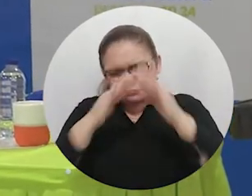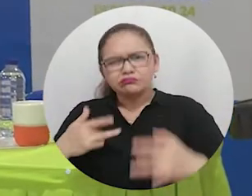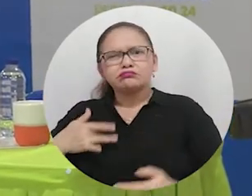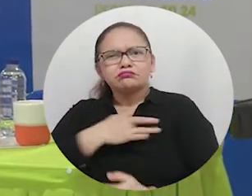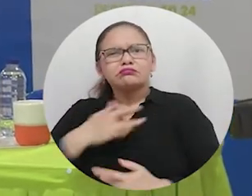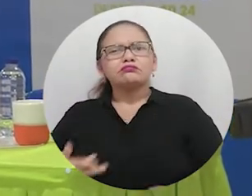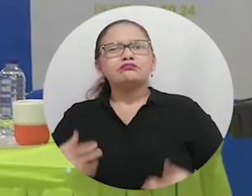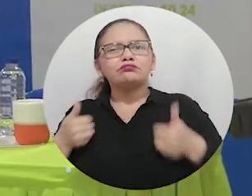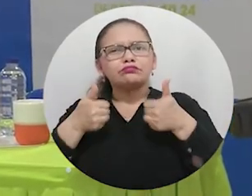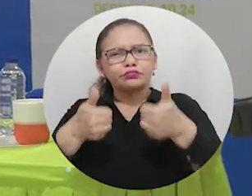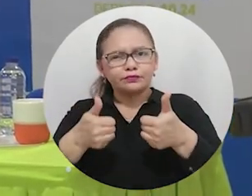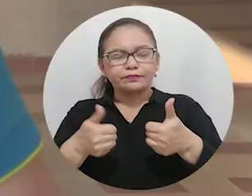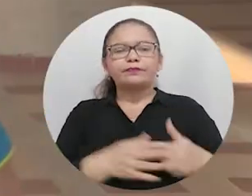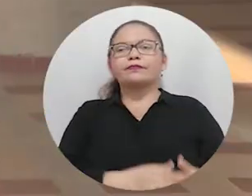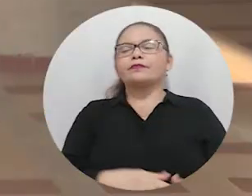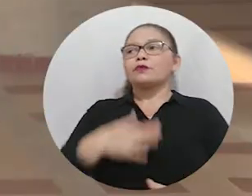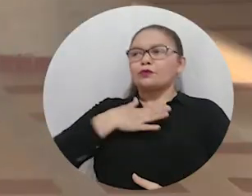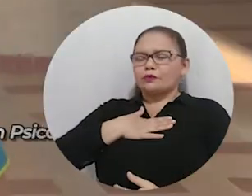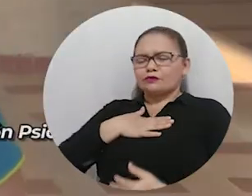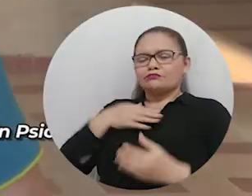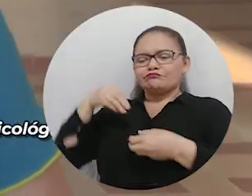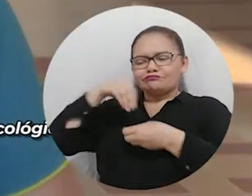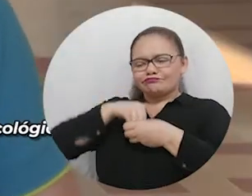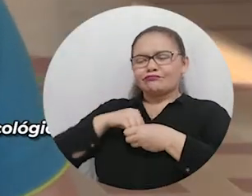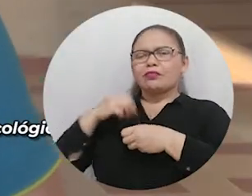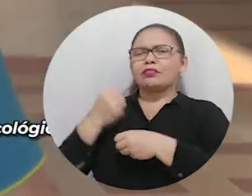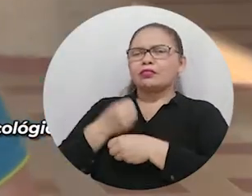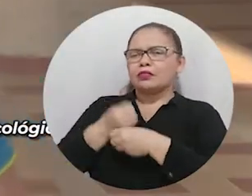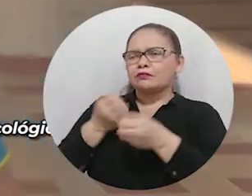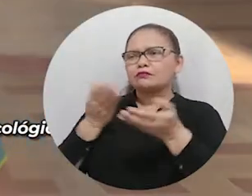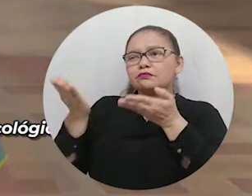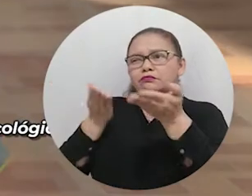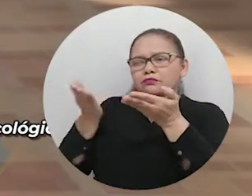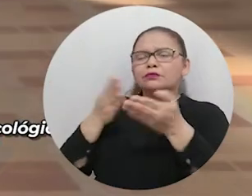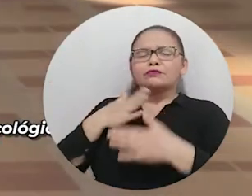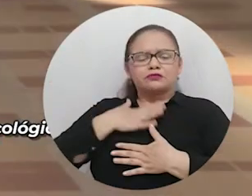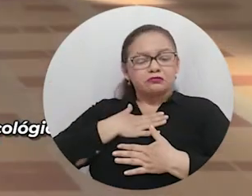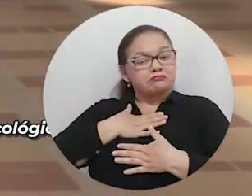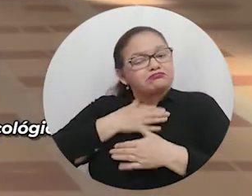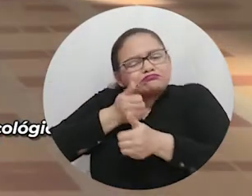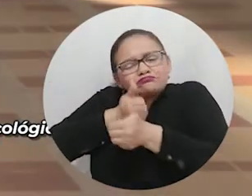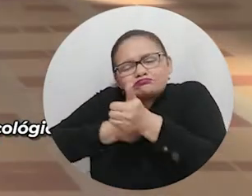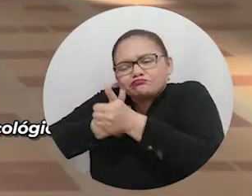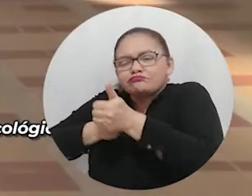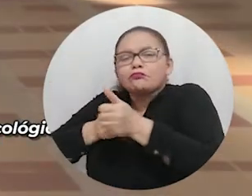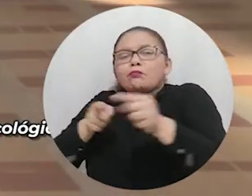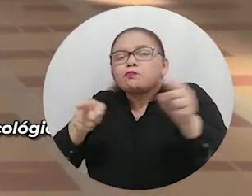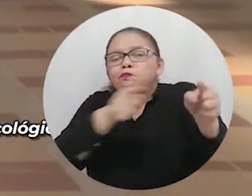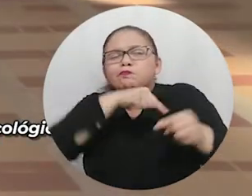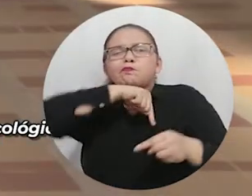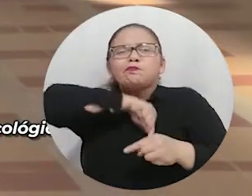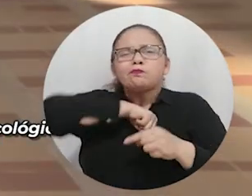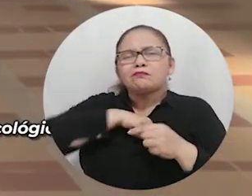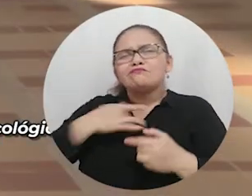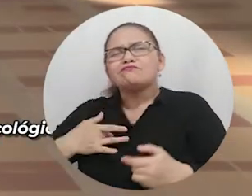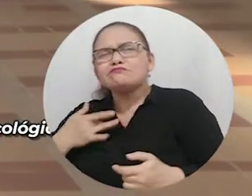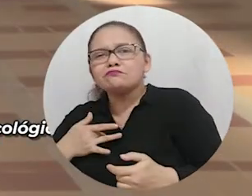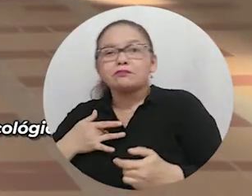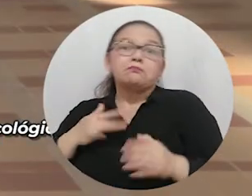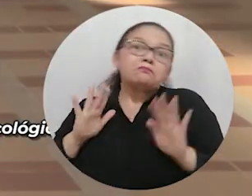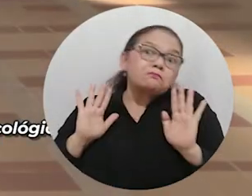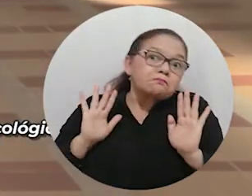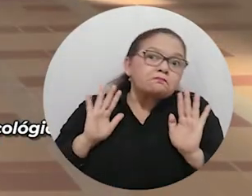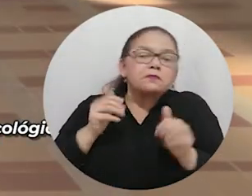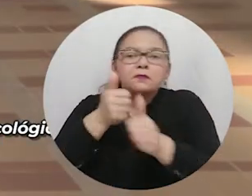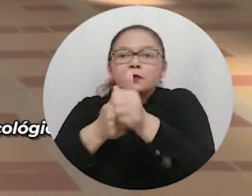laboral e institucional. Ser servidor público es un gran honor. Cada uno tiene como sus motivaciones distintas, pero al mismo tiempo